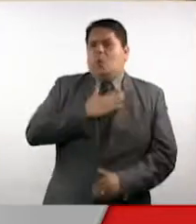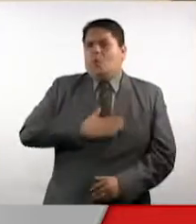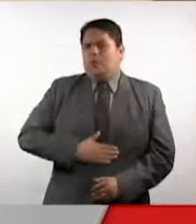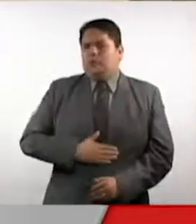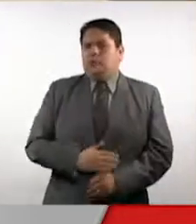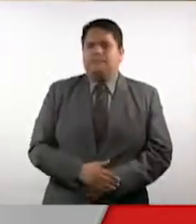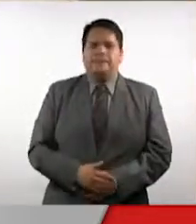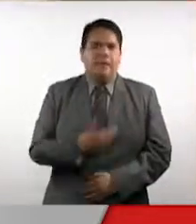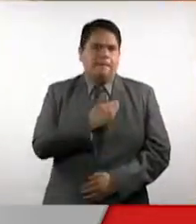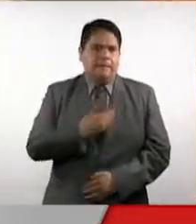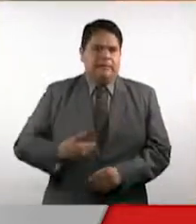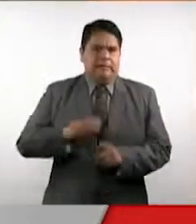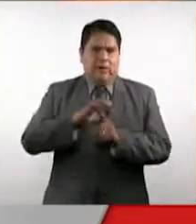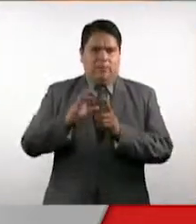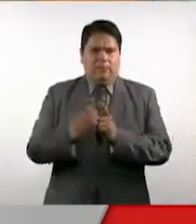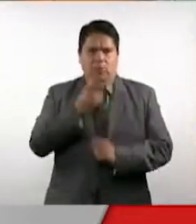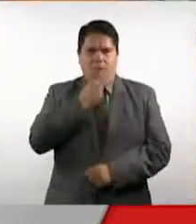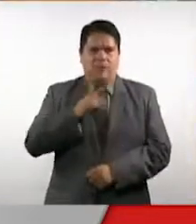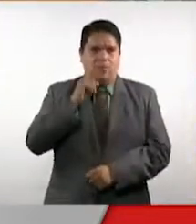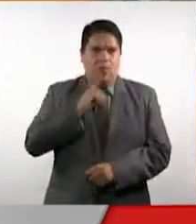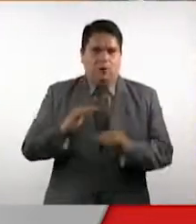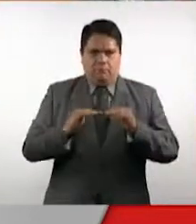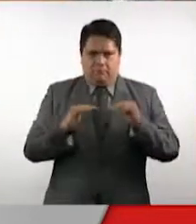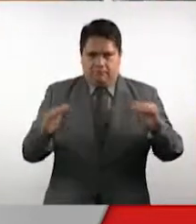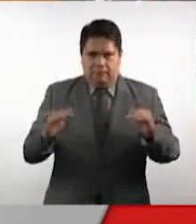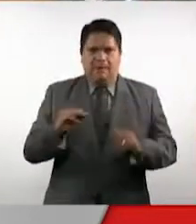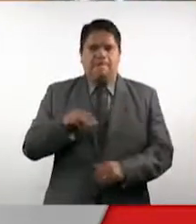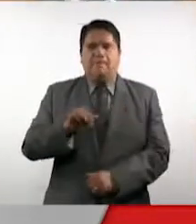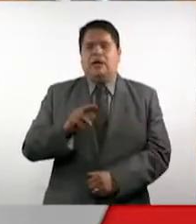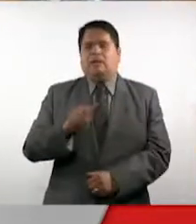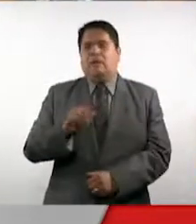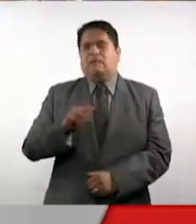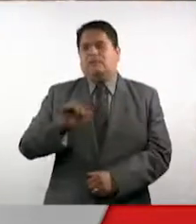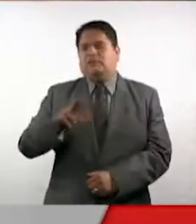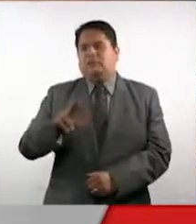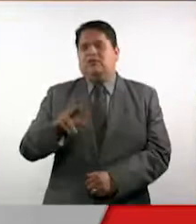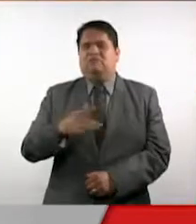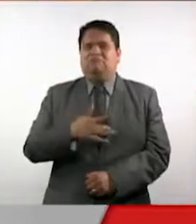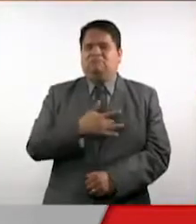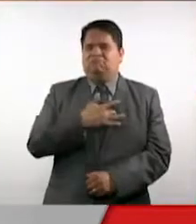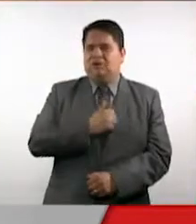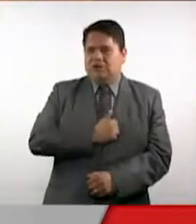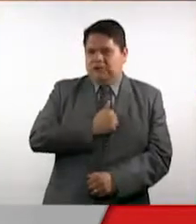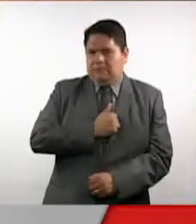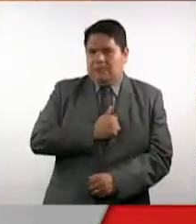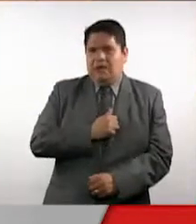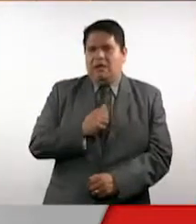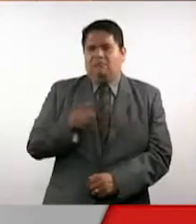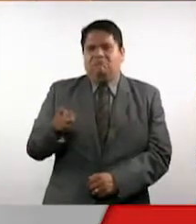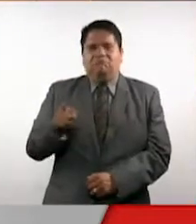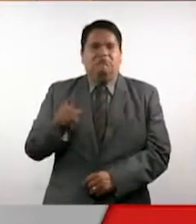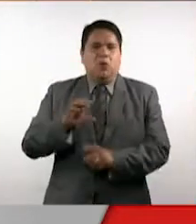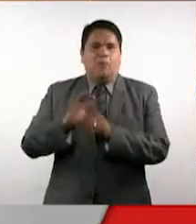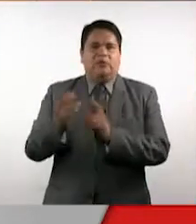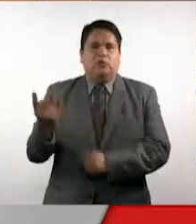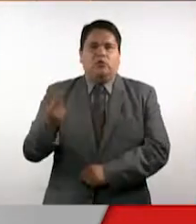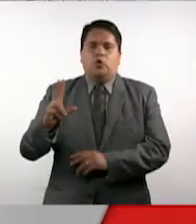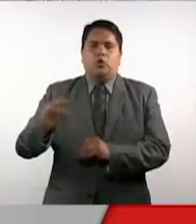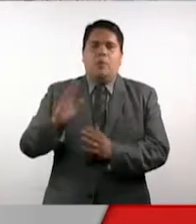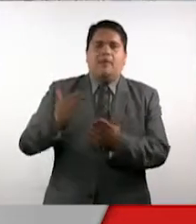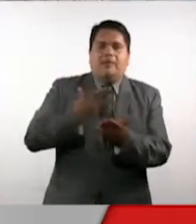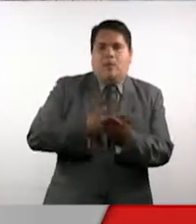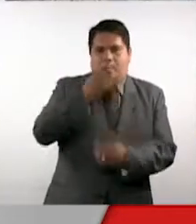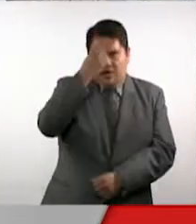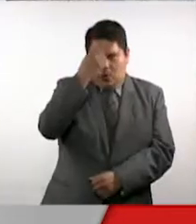La presidenta de la Comisión para la Igualdad de Género, la senadora Marta Lucia Mícher, lamentó que no se pidiera opinión a esta instancia legislativa.